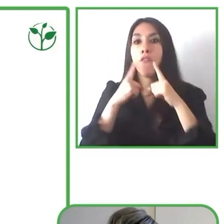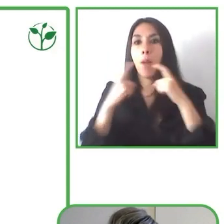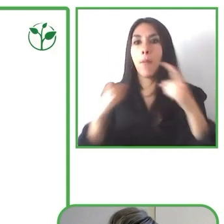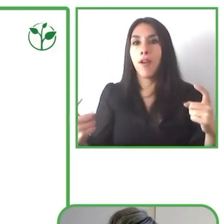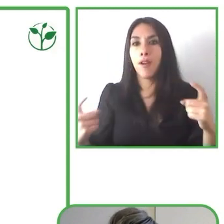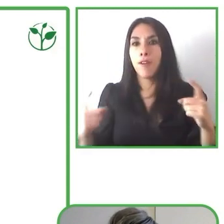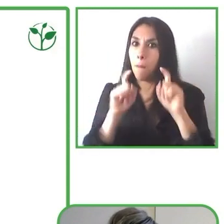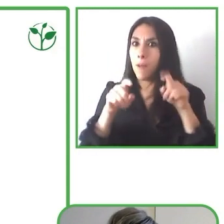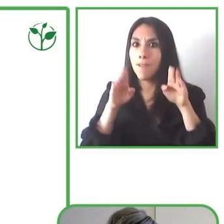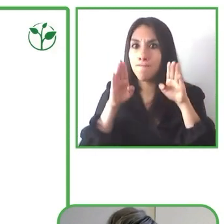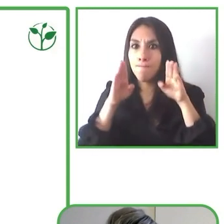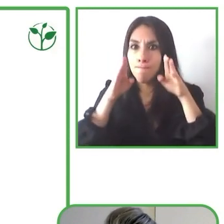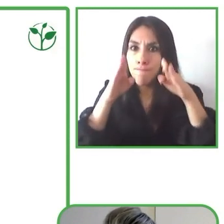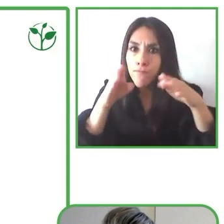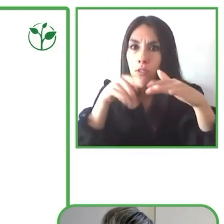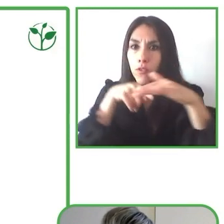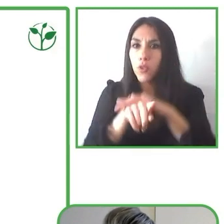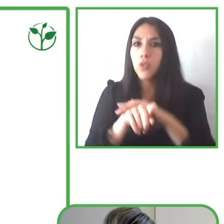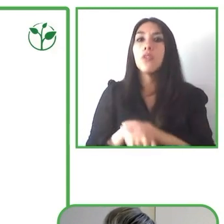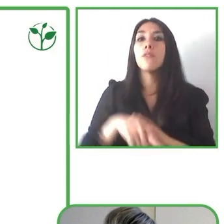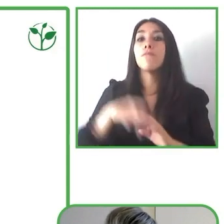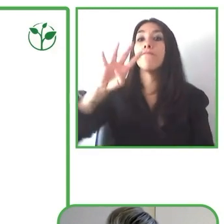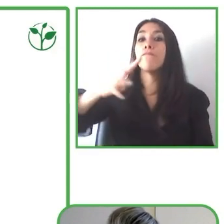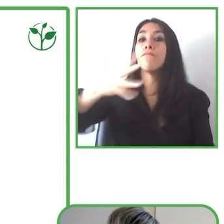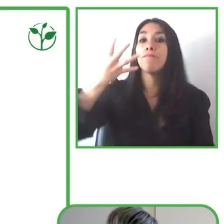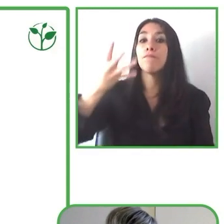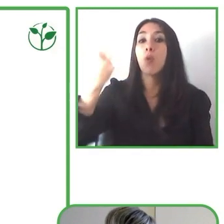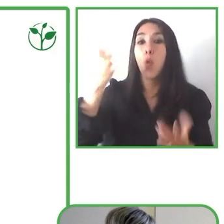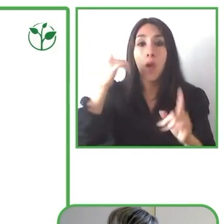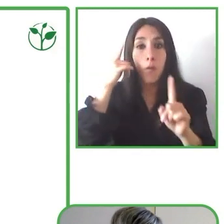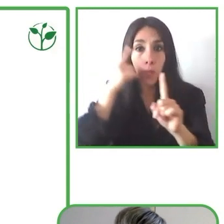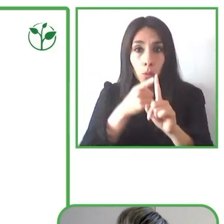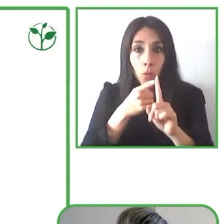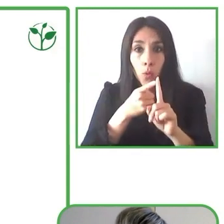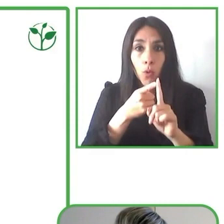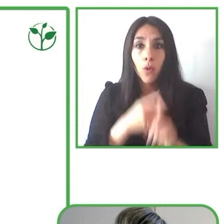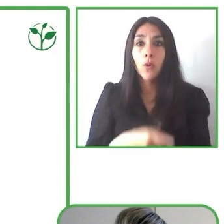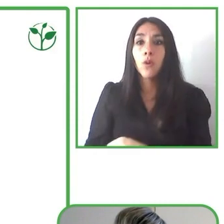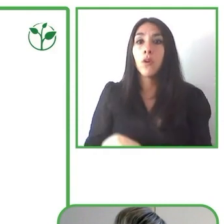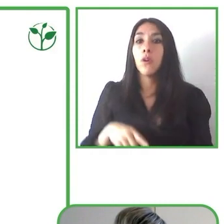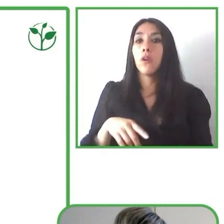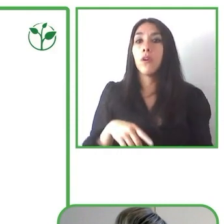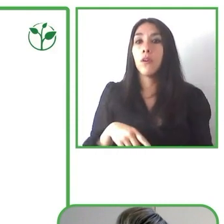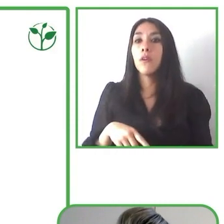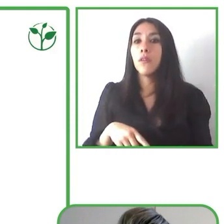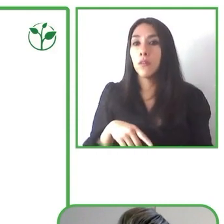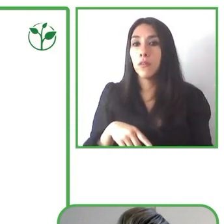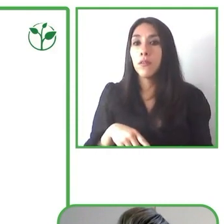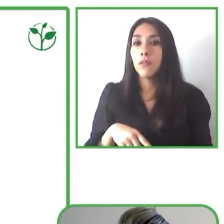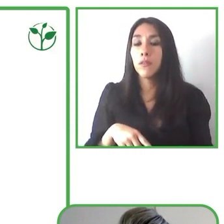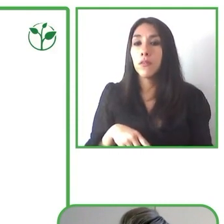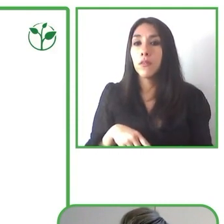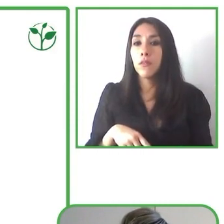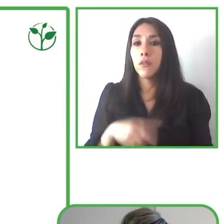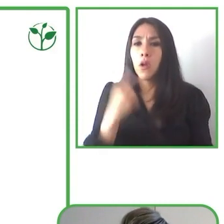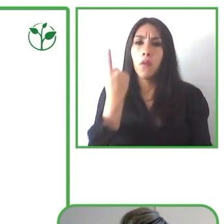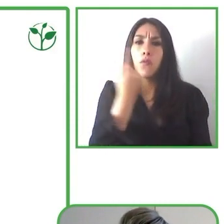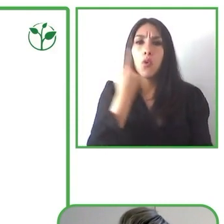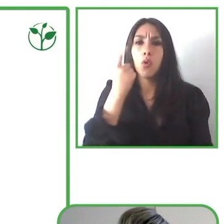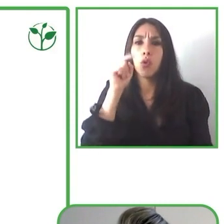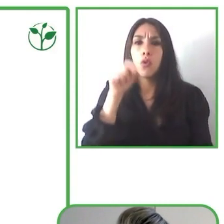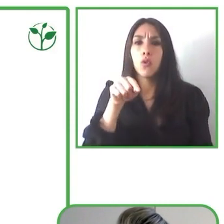Cuarto objetivo tener un Benká autofinanciable con la monetización de sus